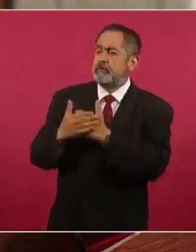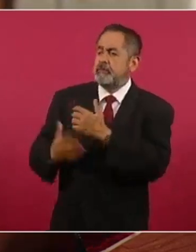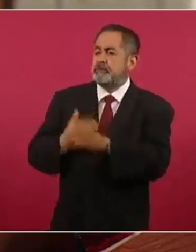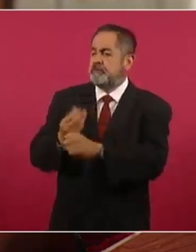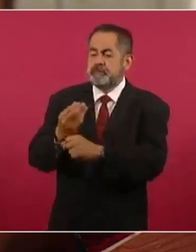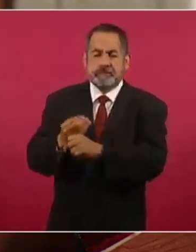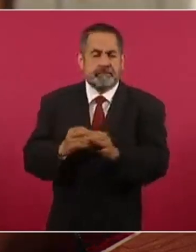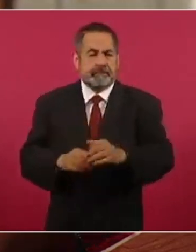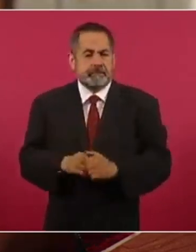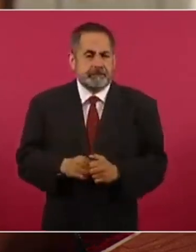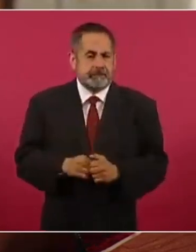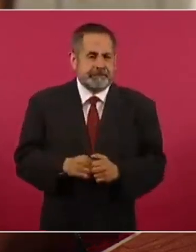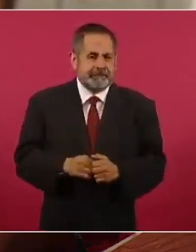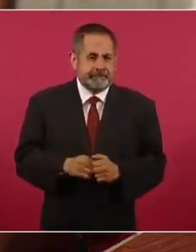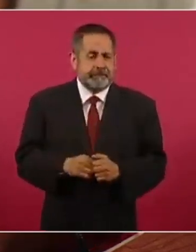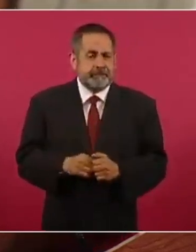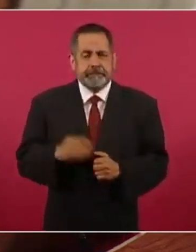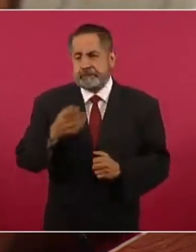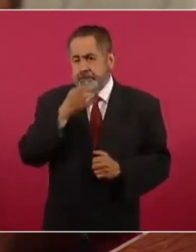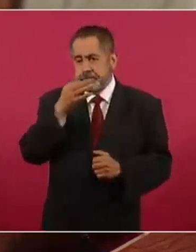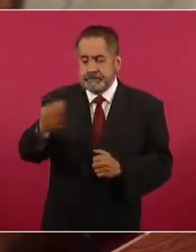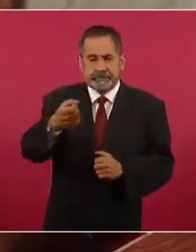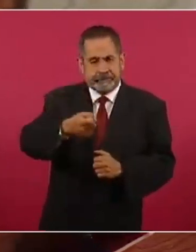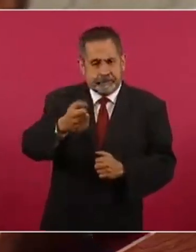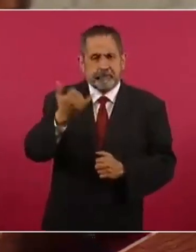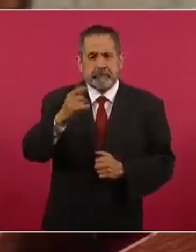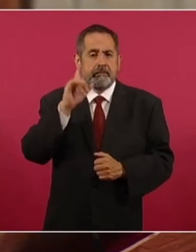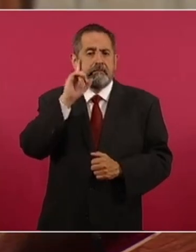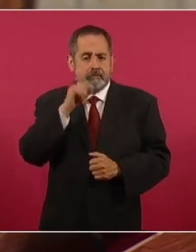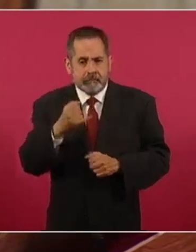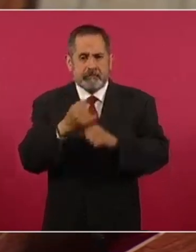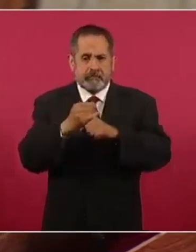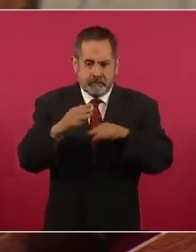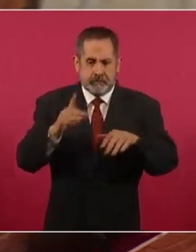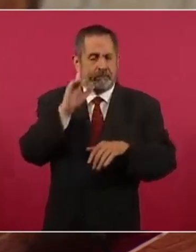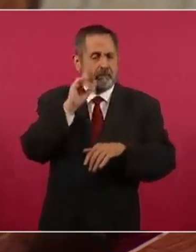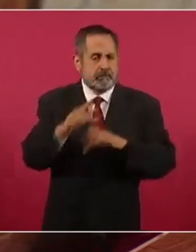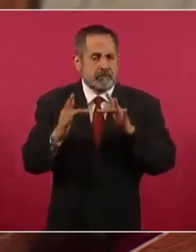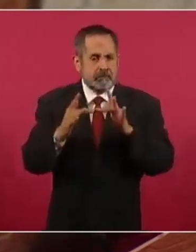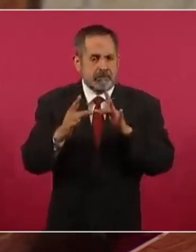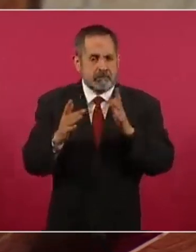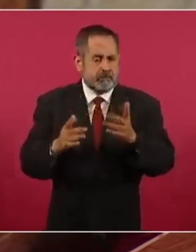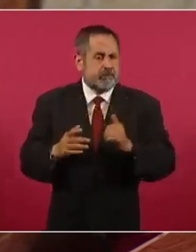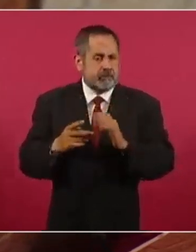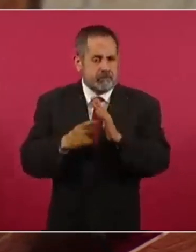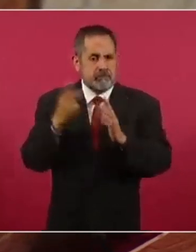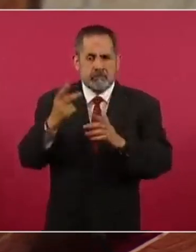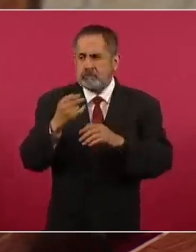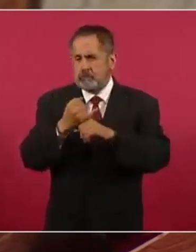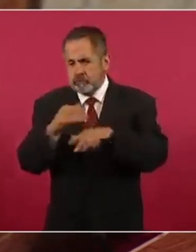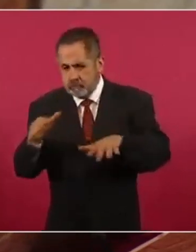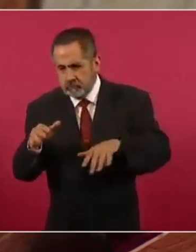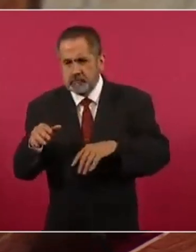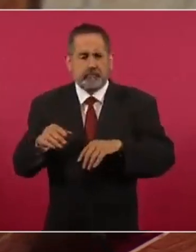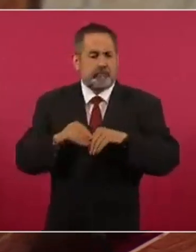pues un saludo y vamos a estar informando mañana vamos a informar